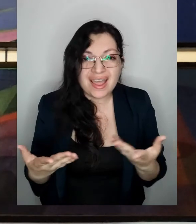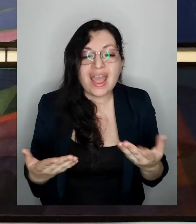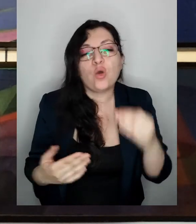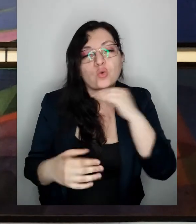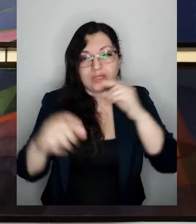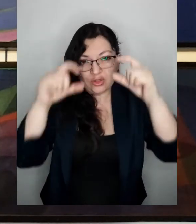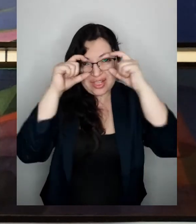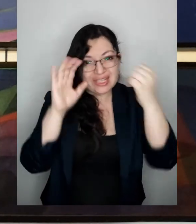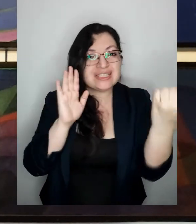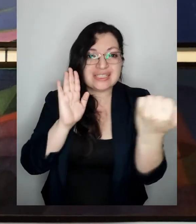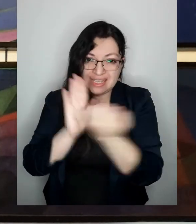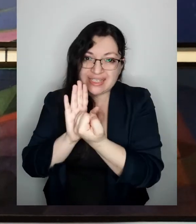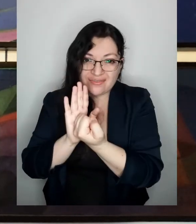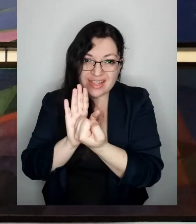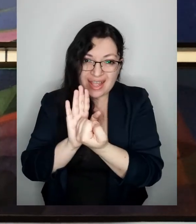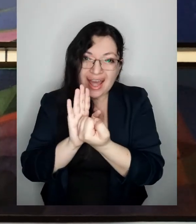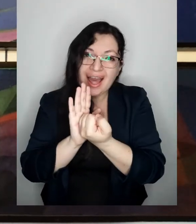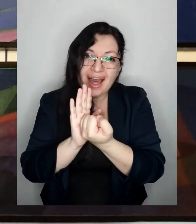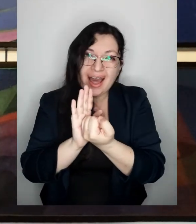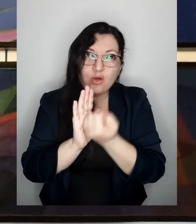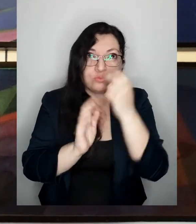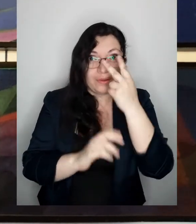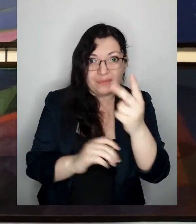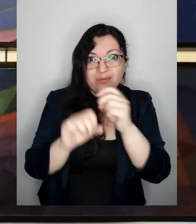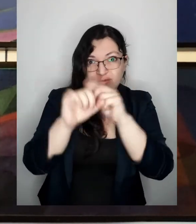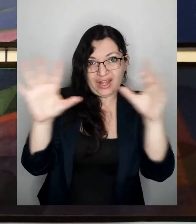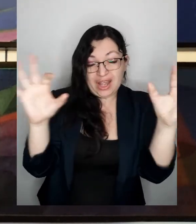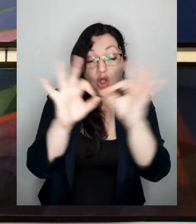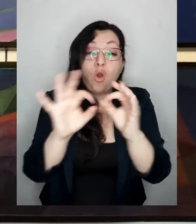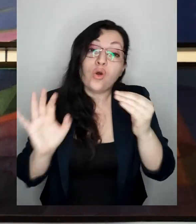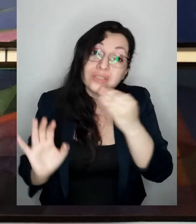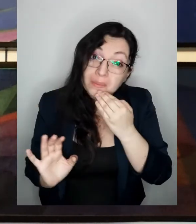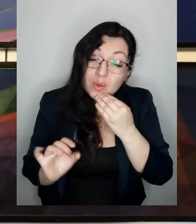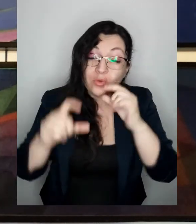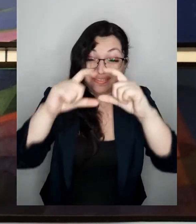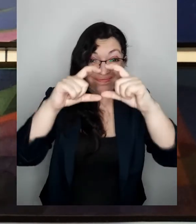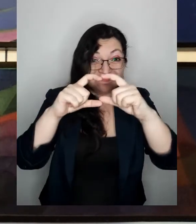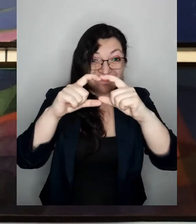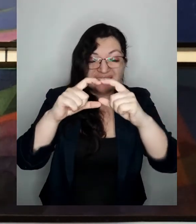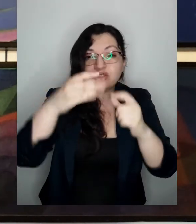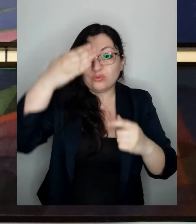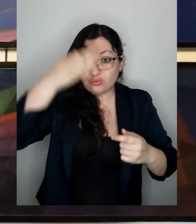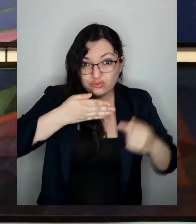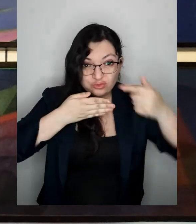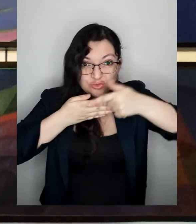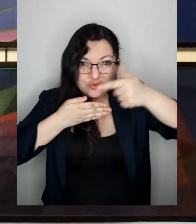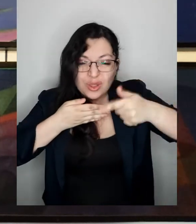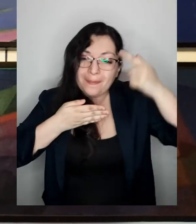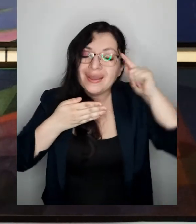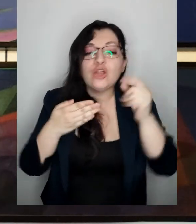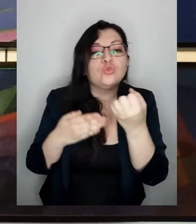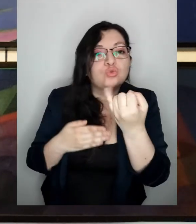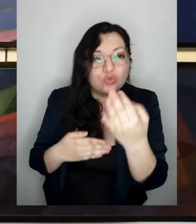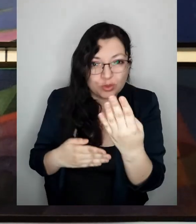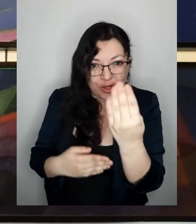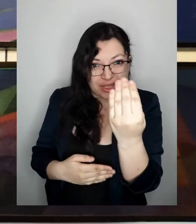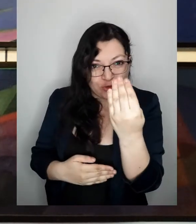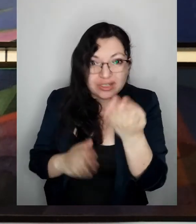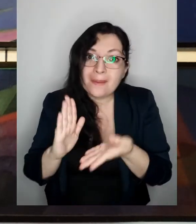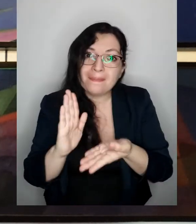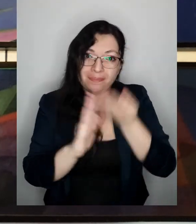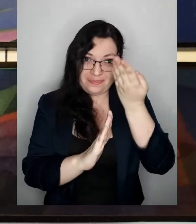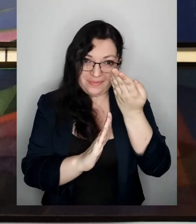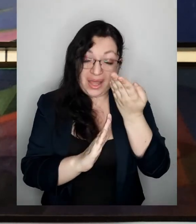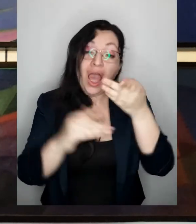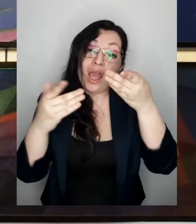certificados para eclipse o bien unos vidrios de soldador pero del número 14 hacia arriba esas son